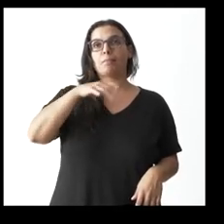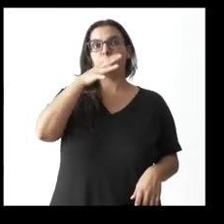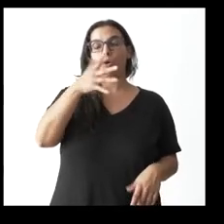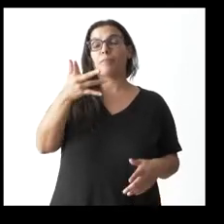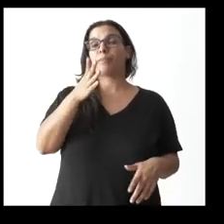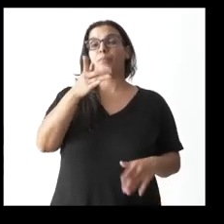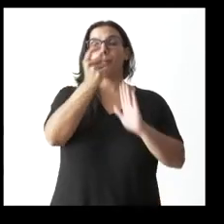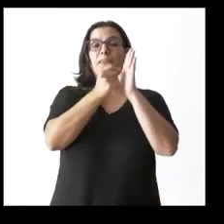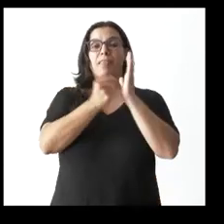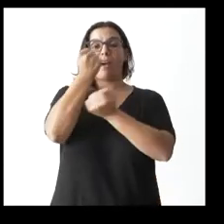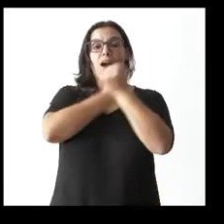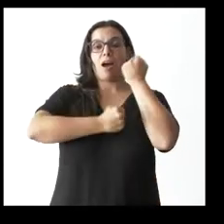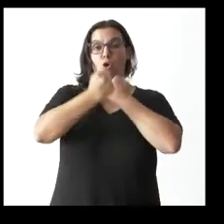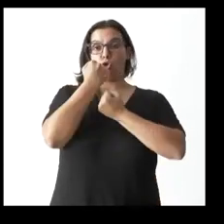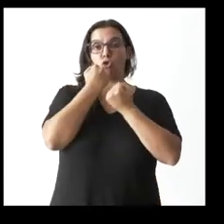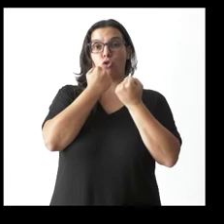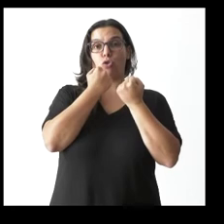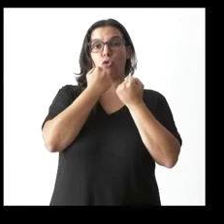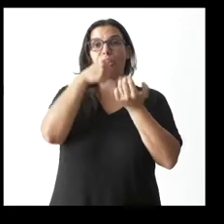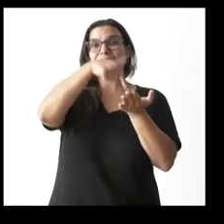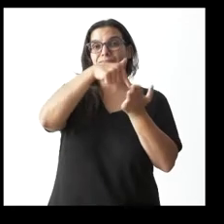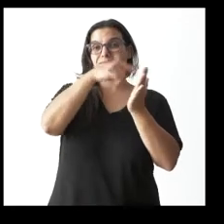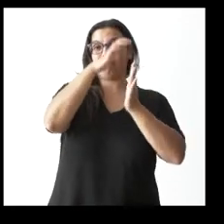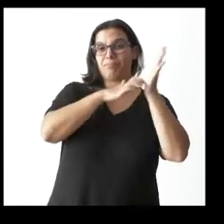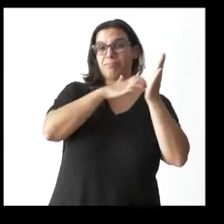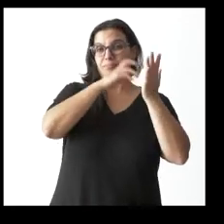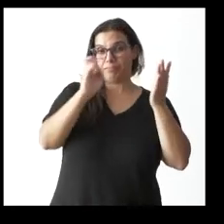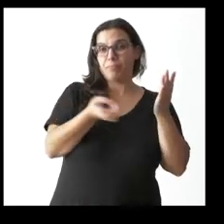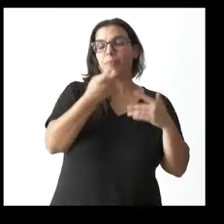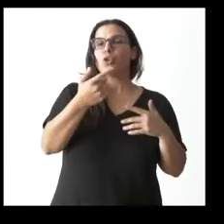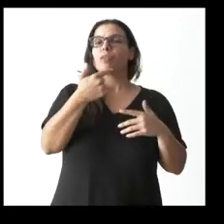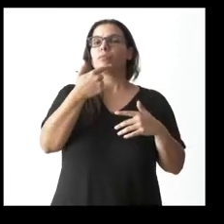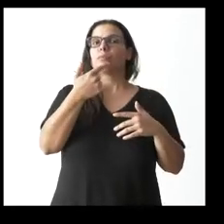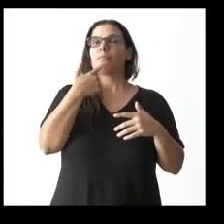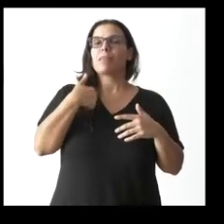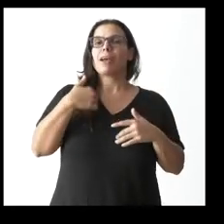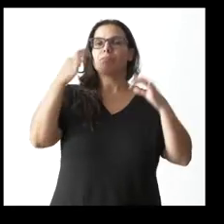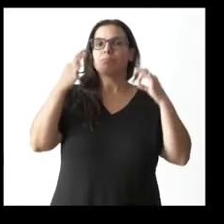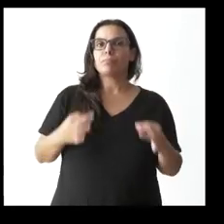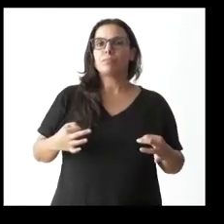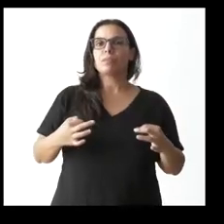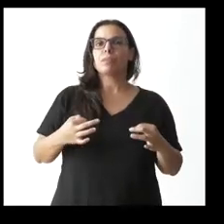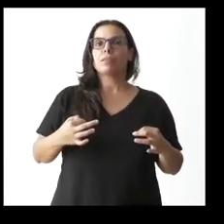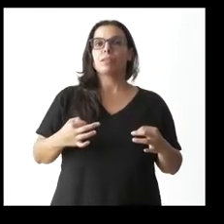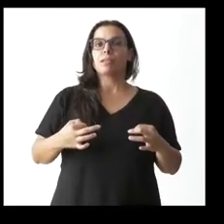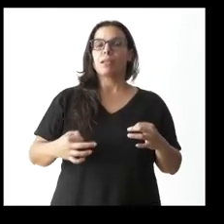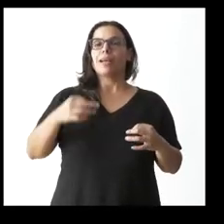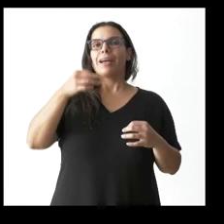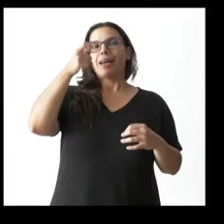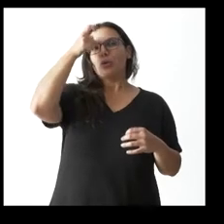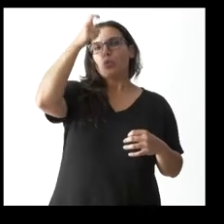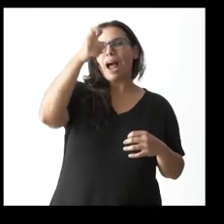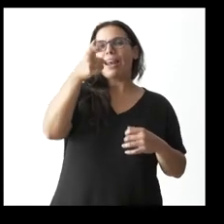medidas de ahorro de fiscalidad quería preguntarle exactamente cuál es la definición de medio rural en esas medidas